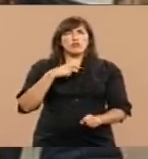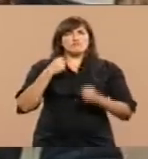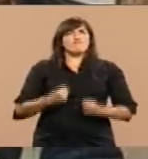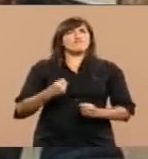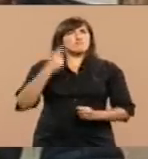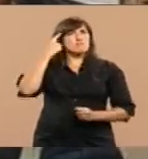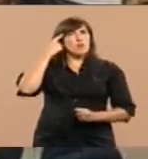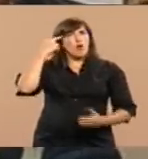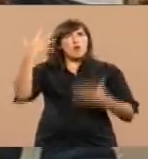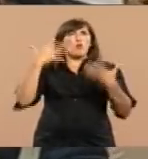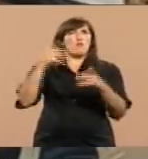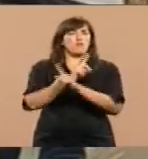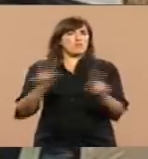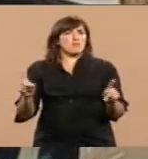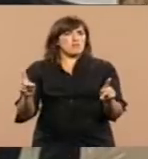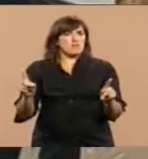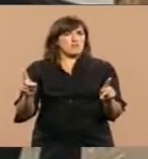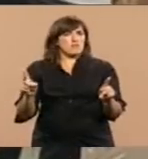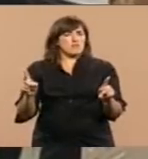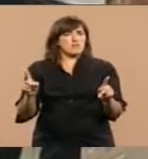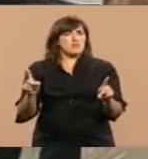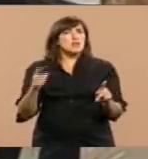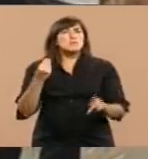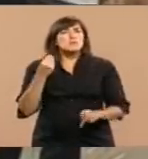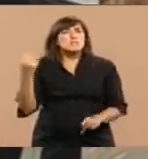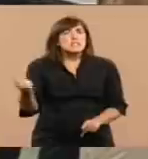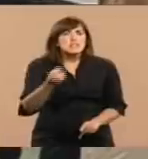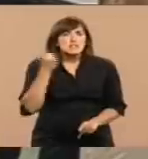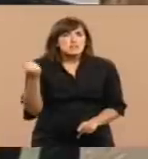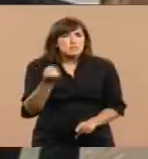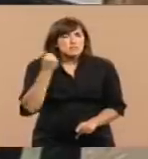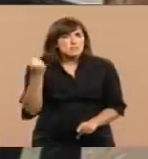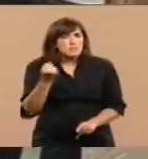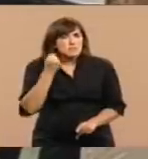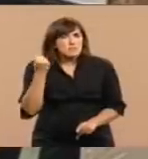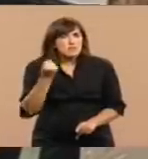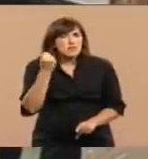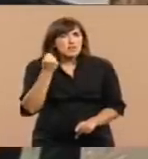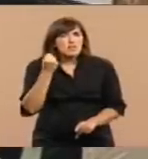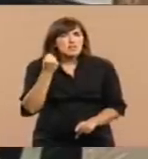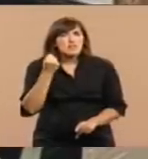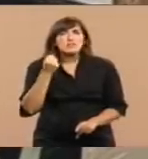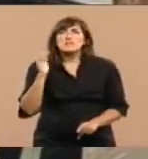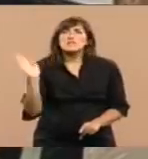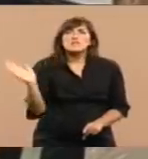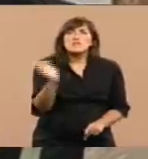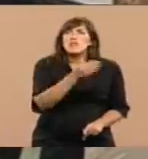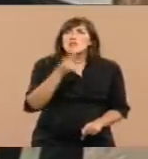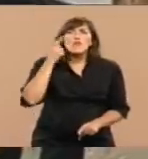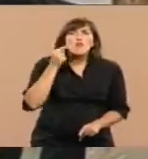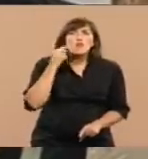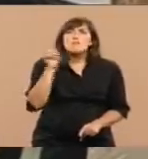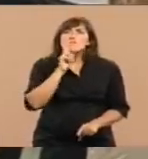porque es imprescindible que los hombres y mujeres que tenemos